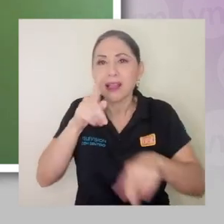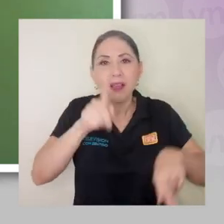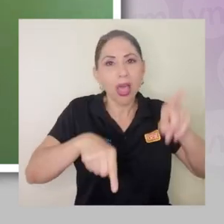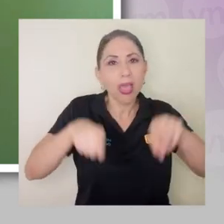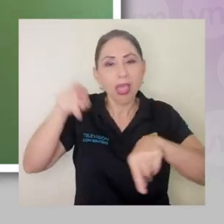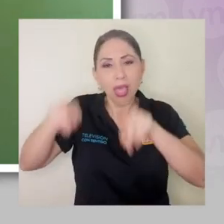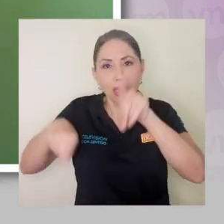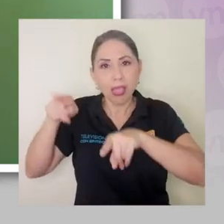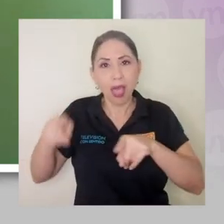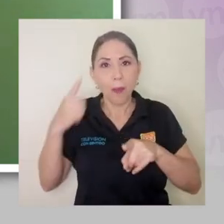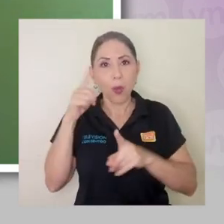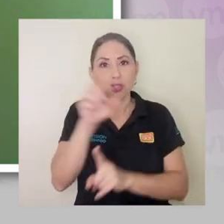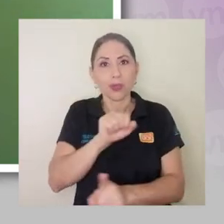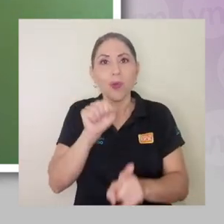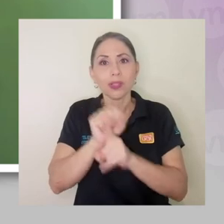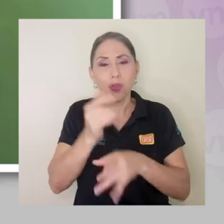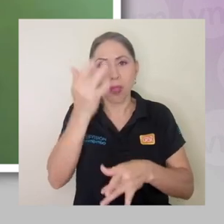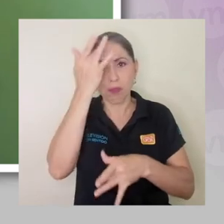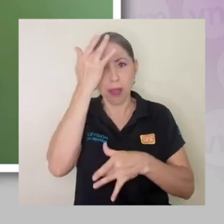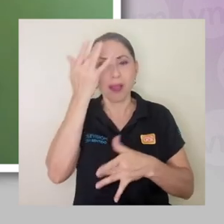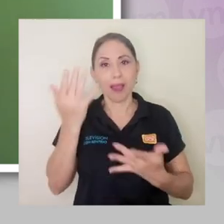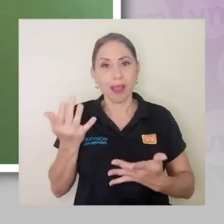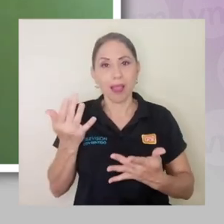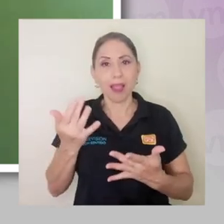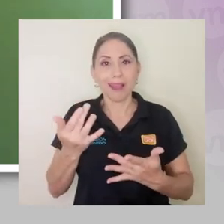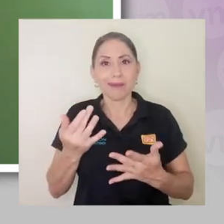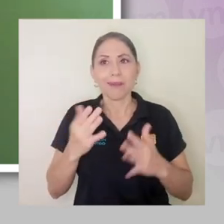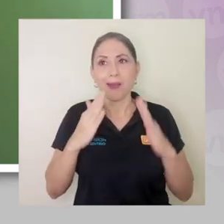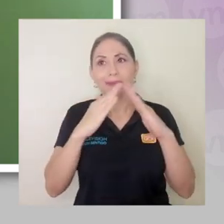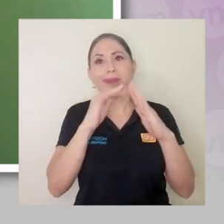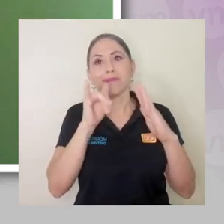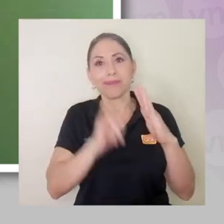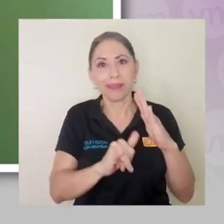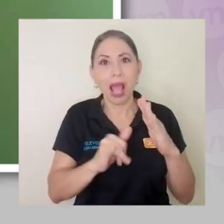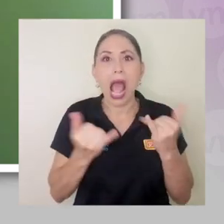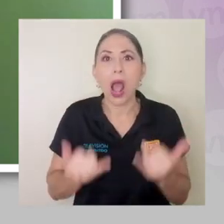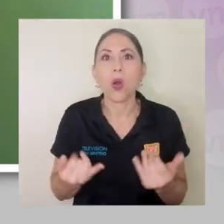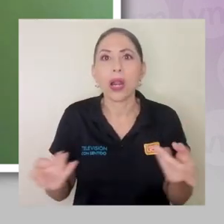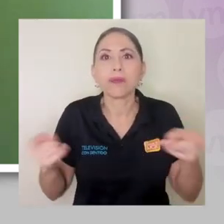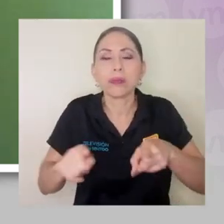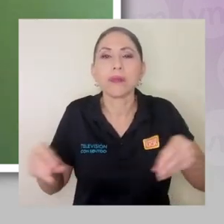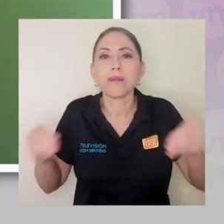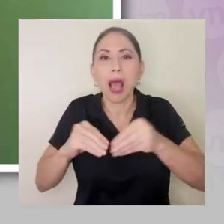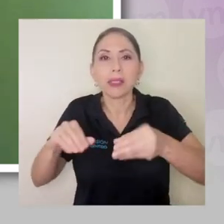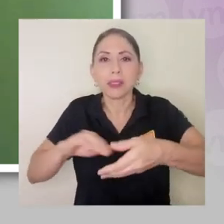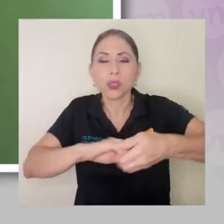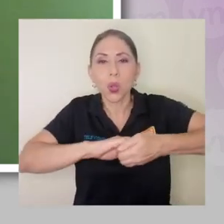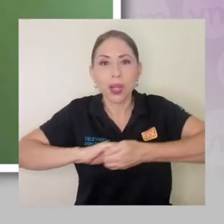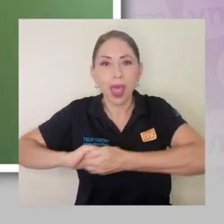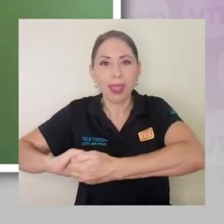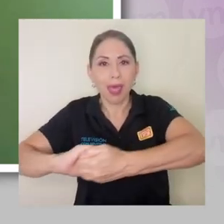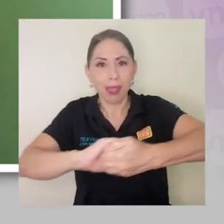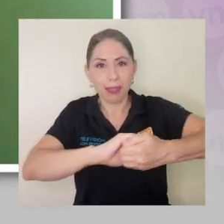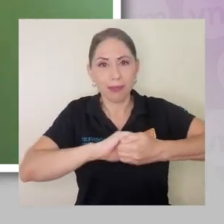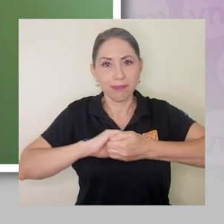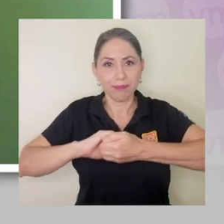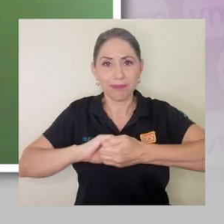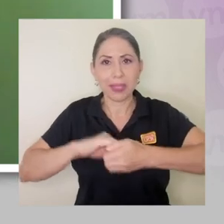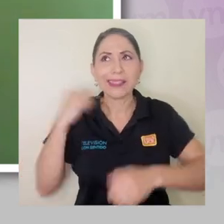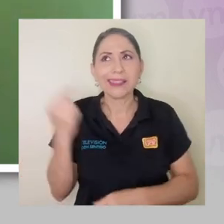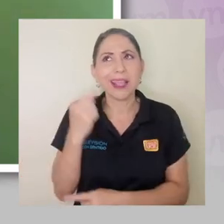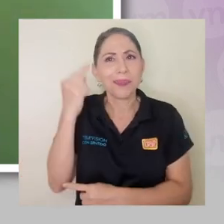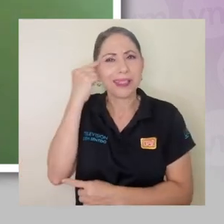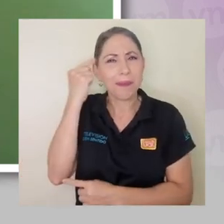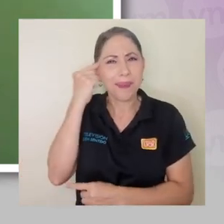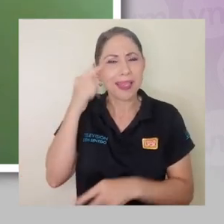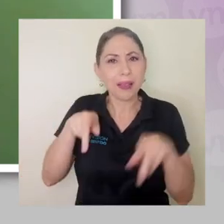afectados y eso ha generado más solidaridad, cosas como la tendencia